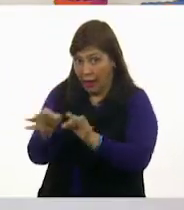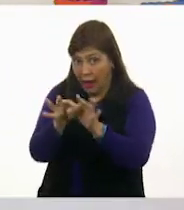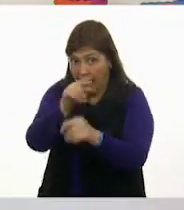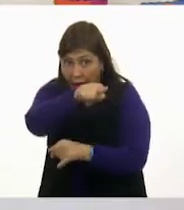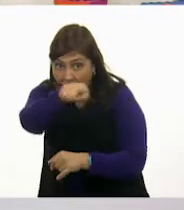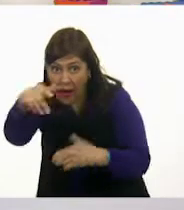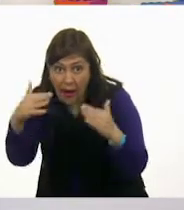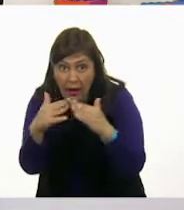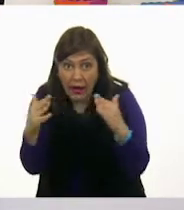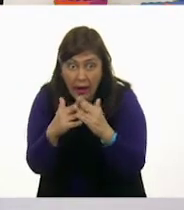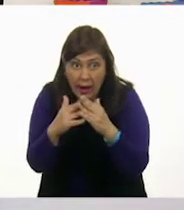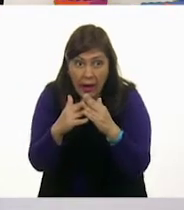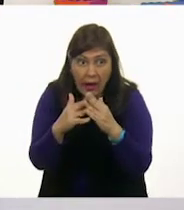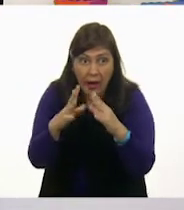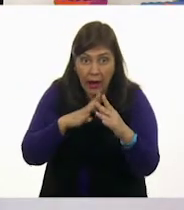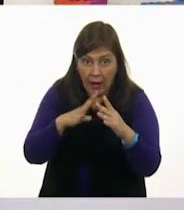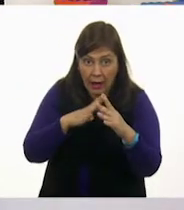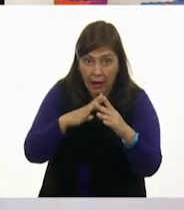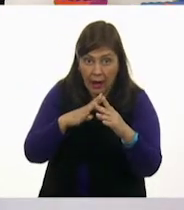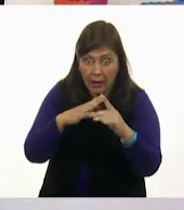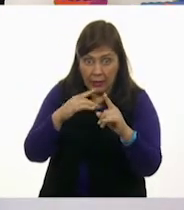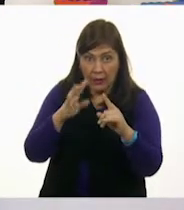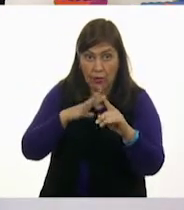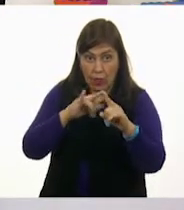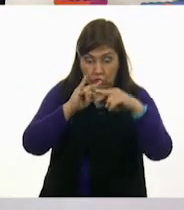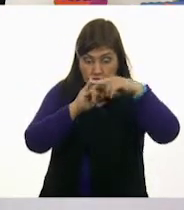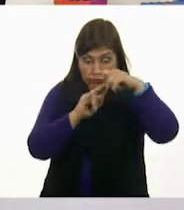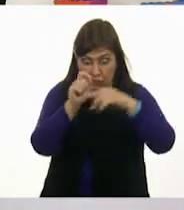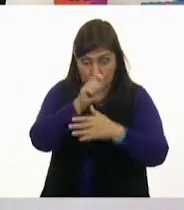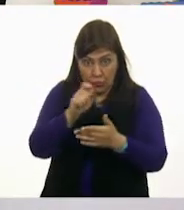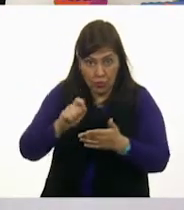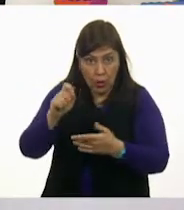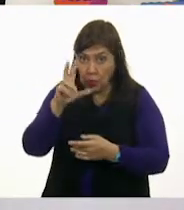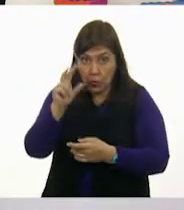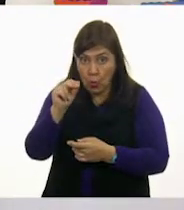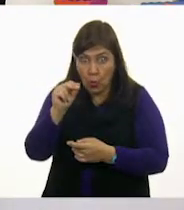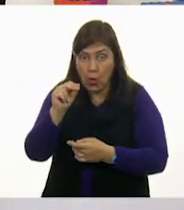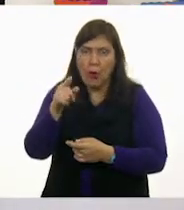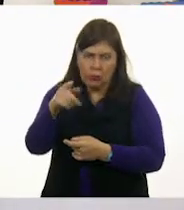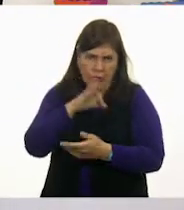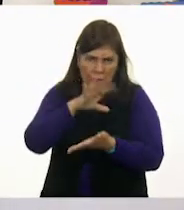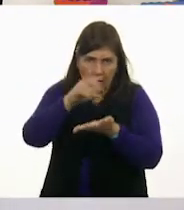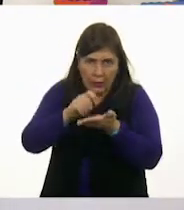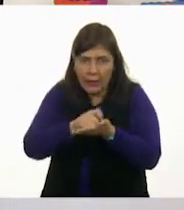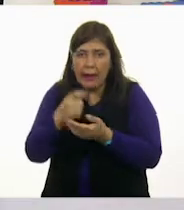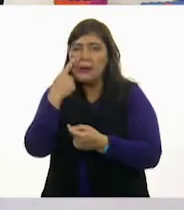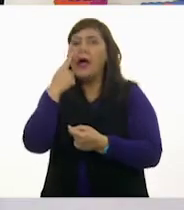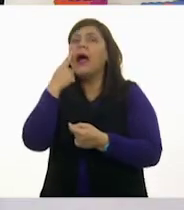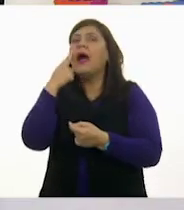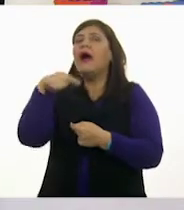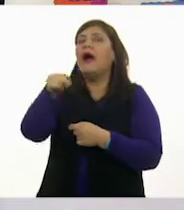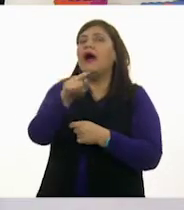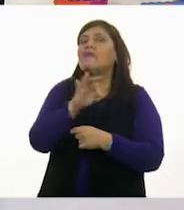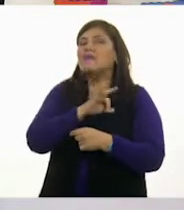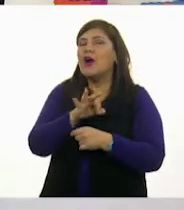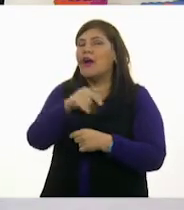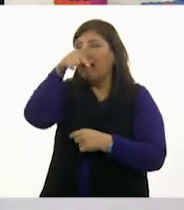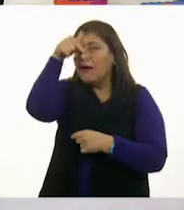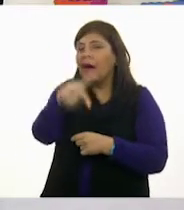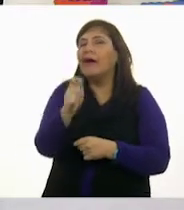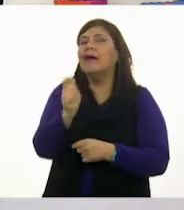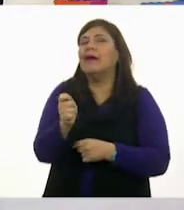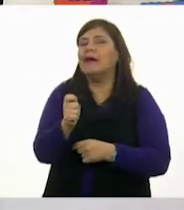¿Ya tienen su tarjeta? Si no tienen su tarjeta, solo escriban. Vamos a ver quién lo logra. Porque recuerden